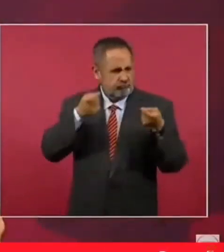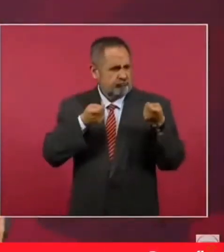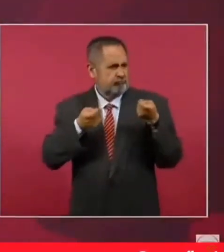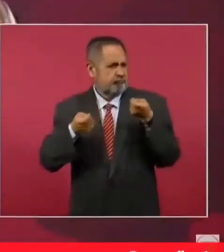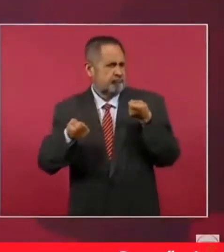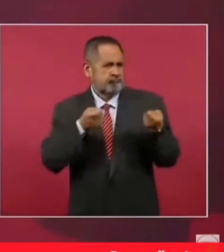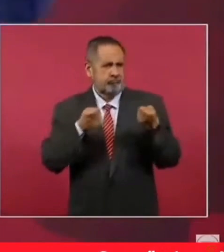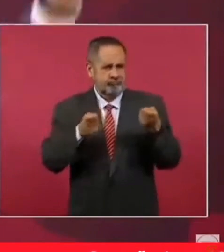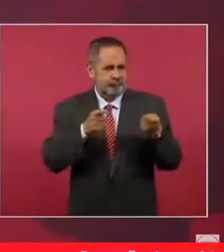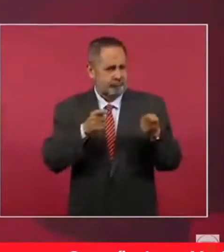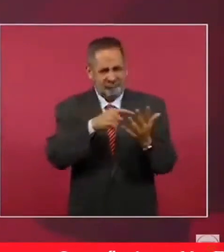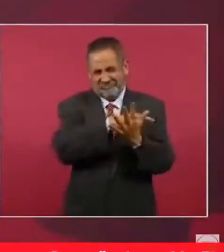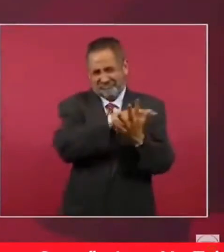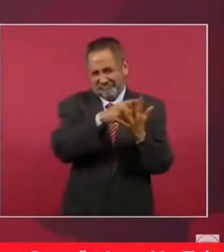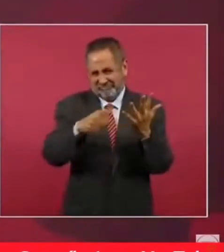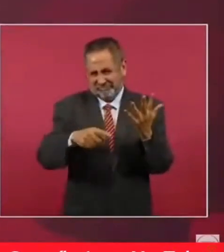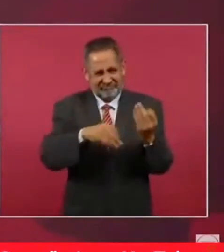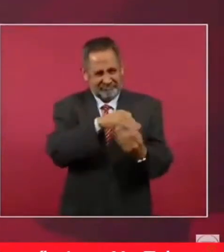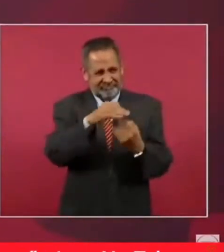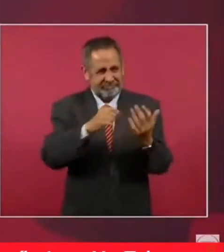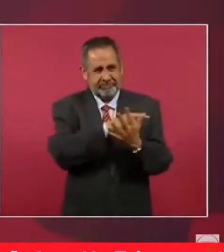de todo ese bloque